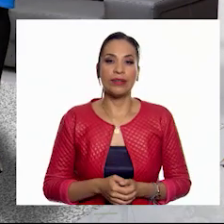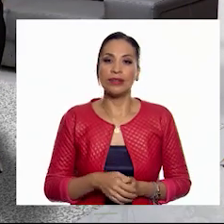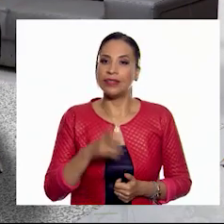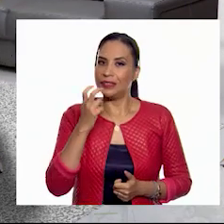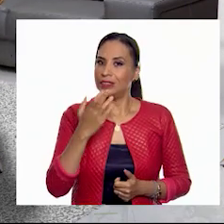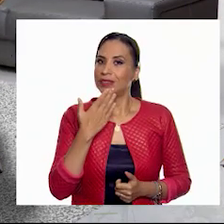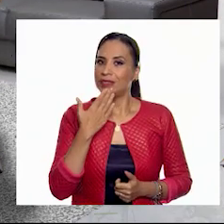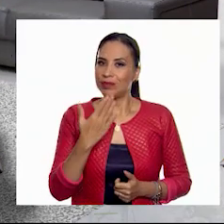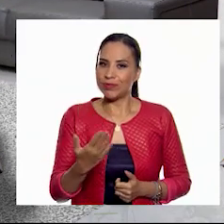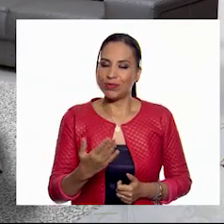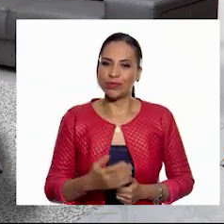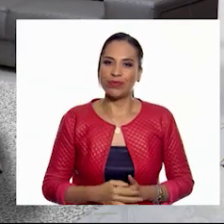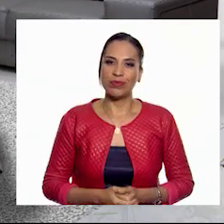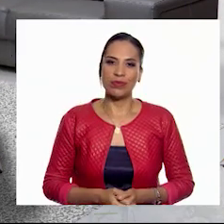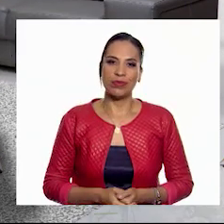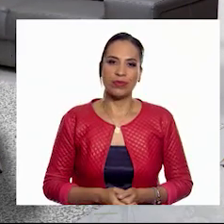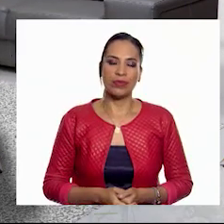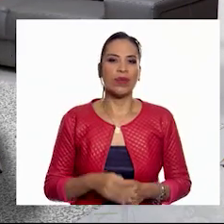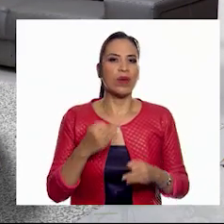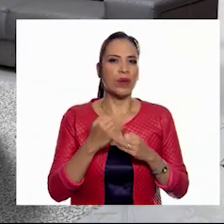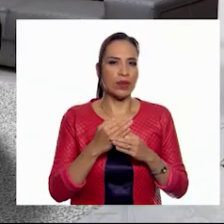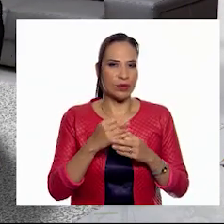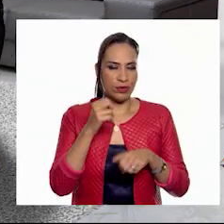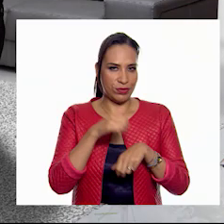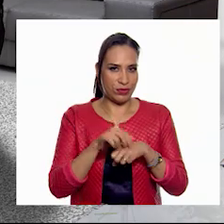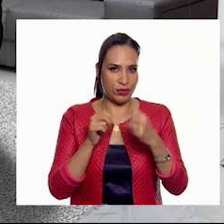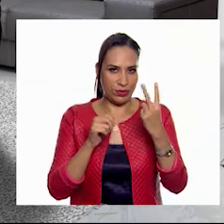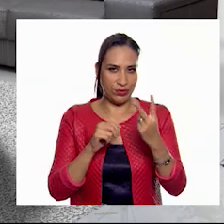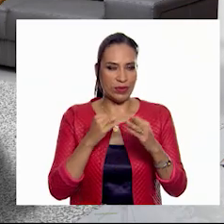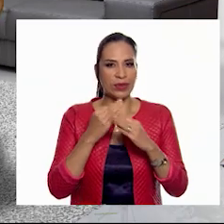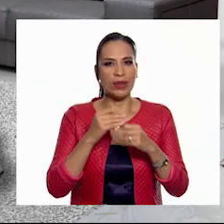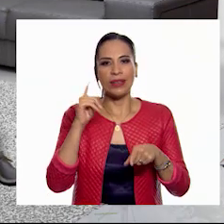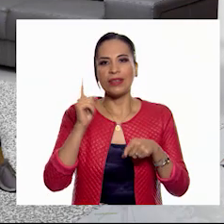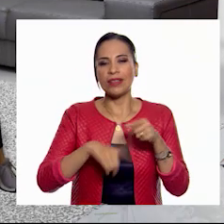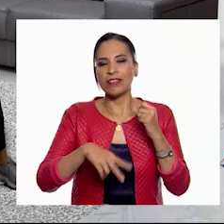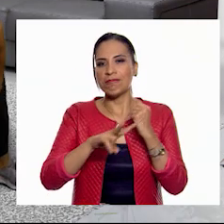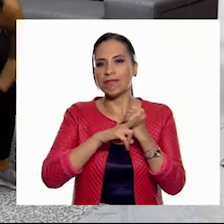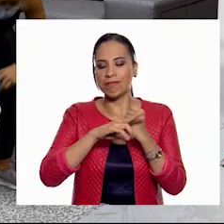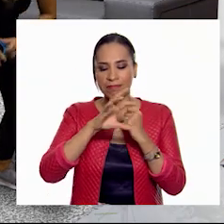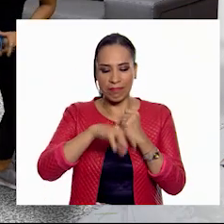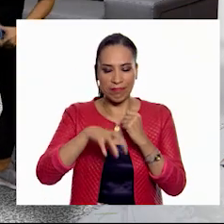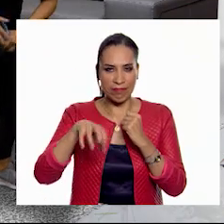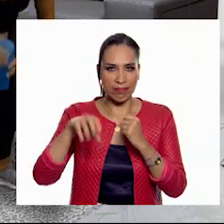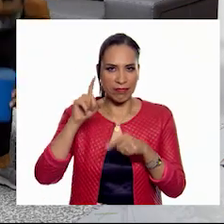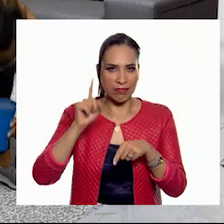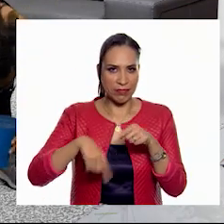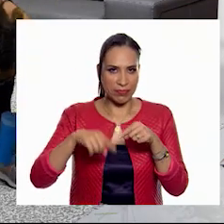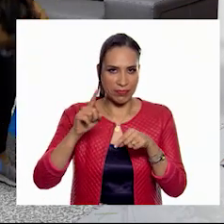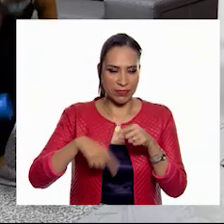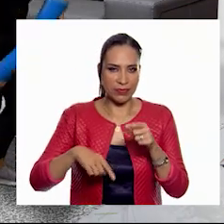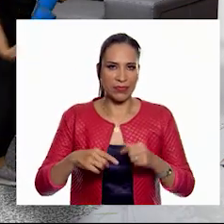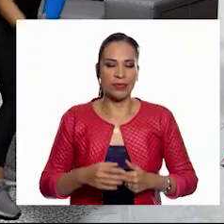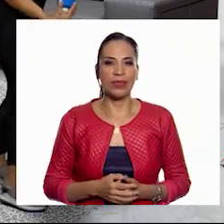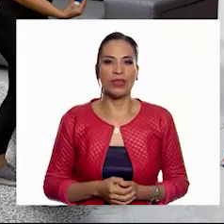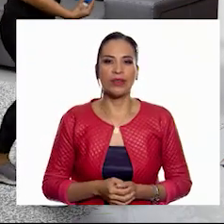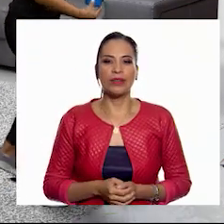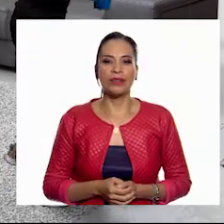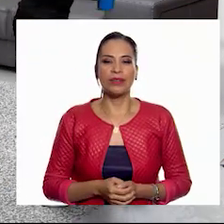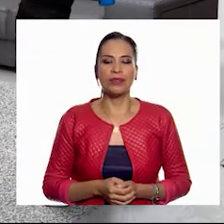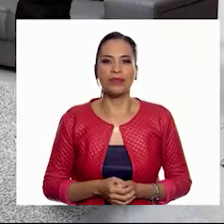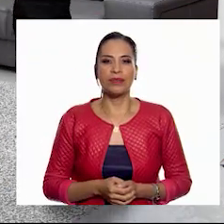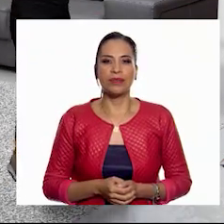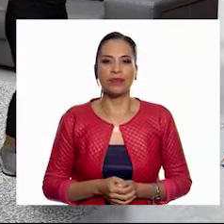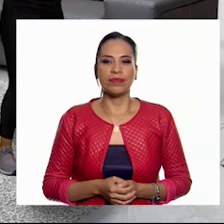¡Excelente! Vamos al reto dos. Ahora vamos a quitar los vasos, Jorge, por favor. Los levantamos todos.